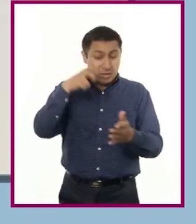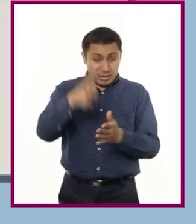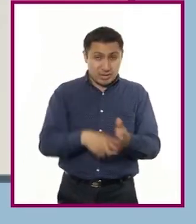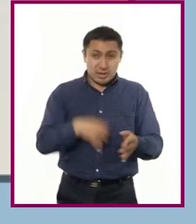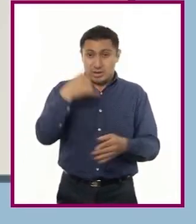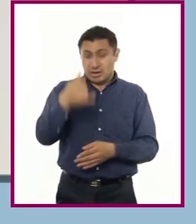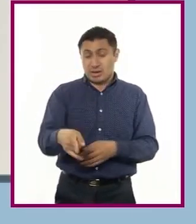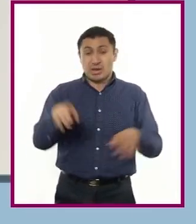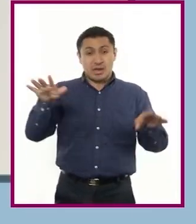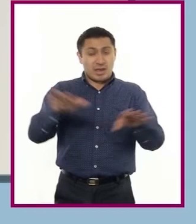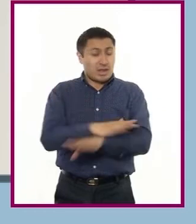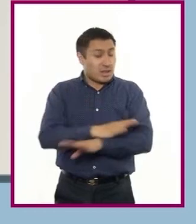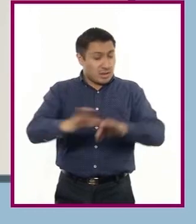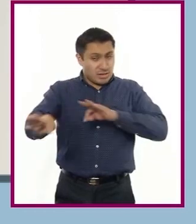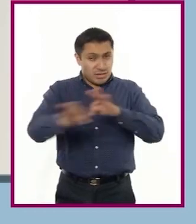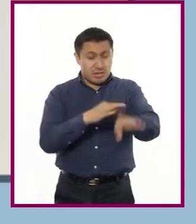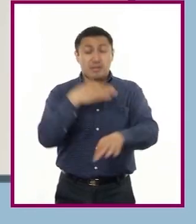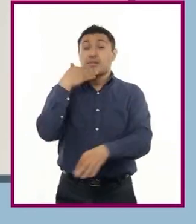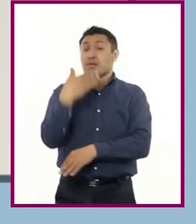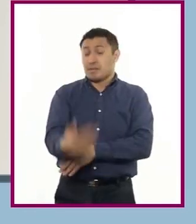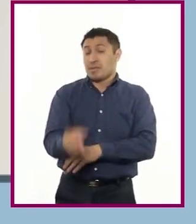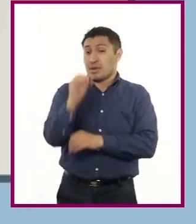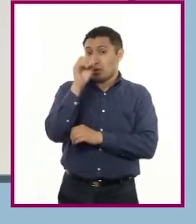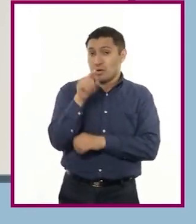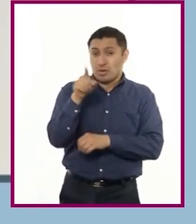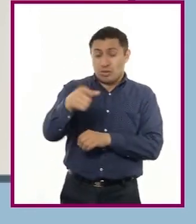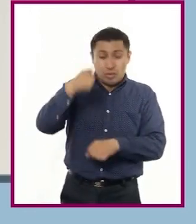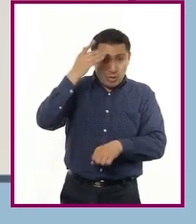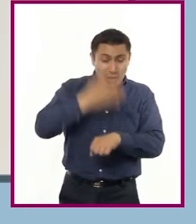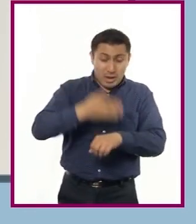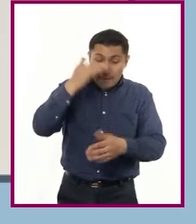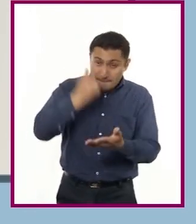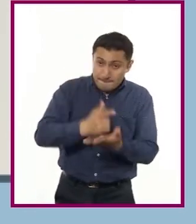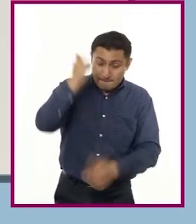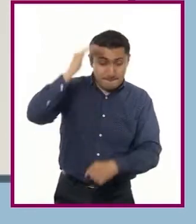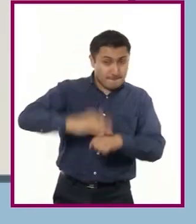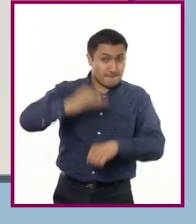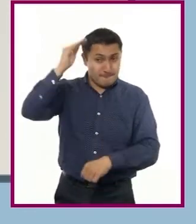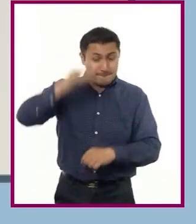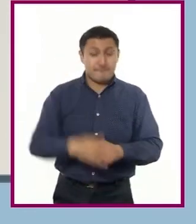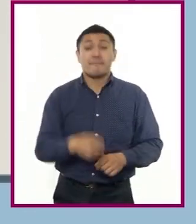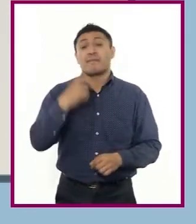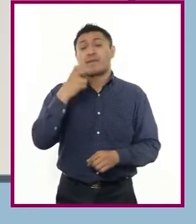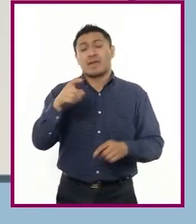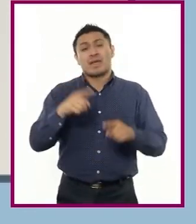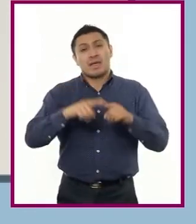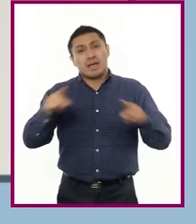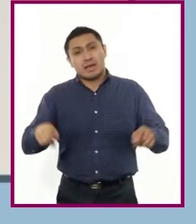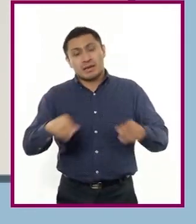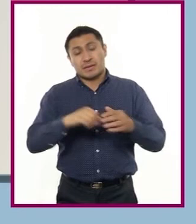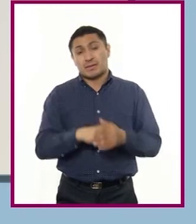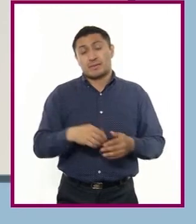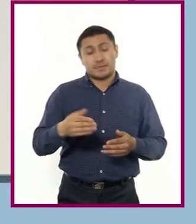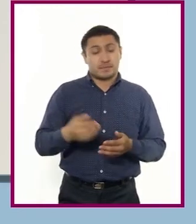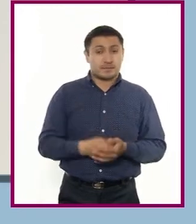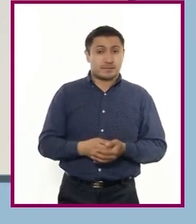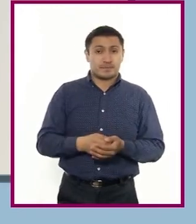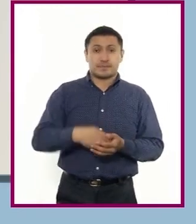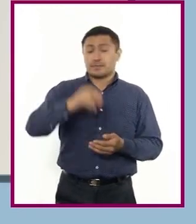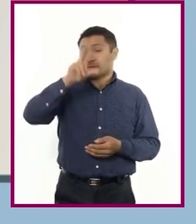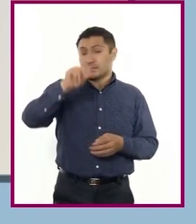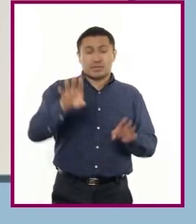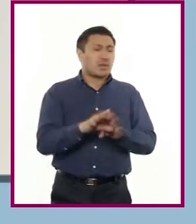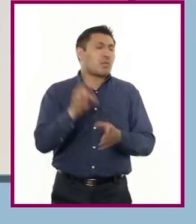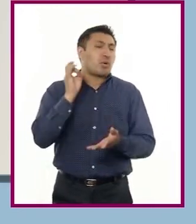modificar su comportamiento o se hará acreedor a una sanción aún mayor. Este es diferente al apercibimiento, pues ya no solo es una